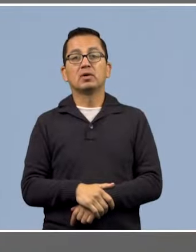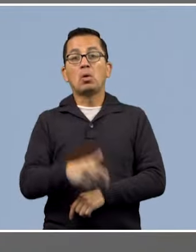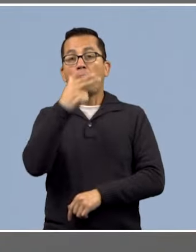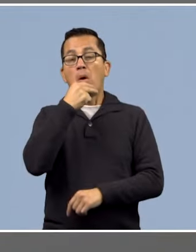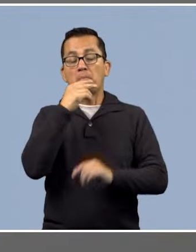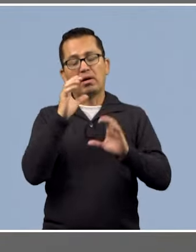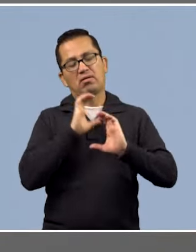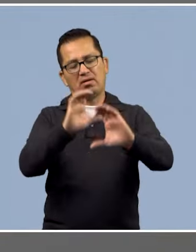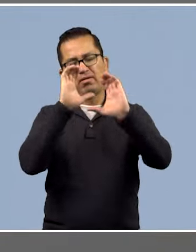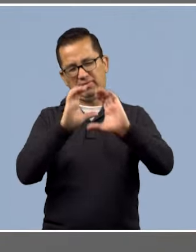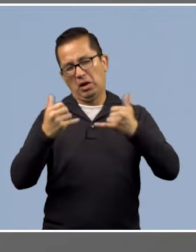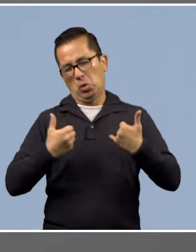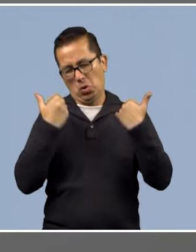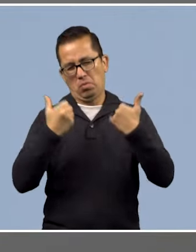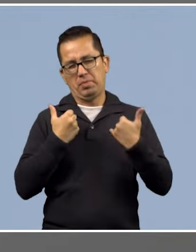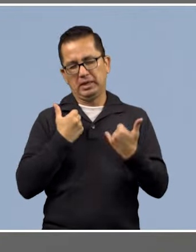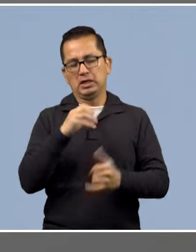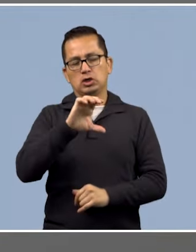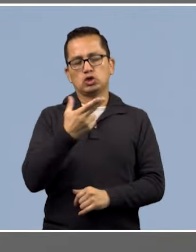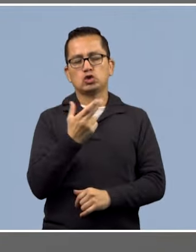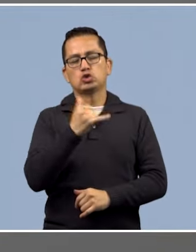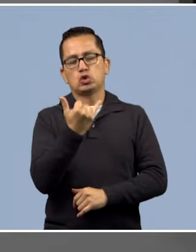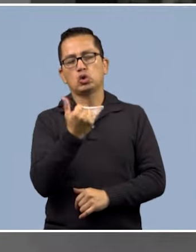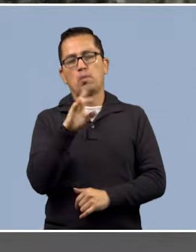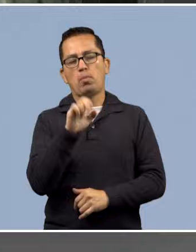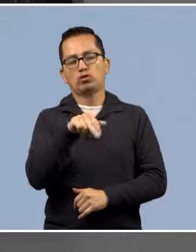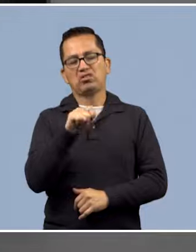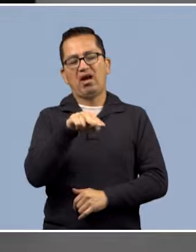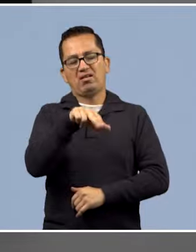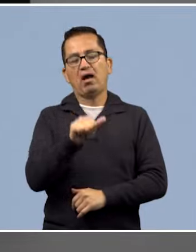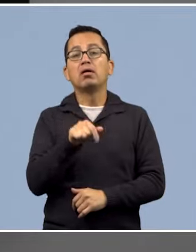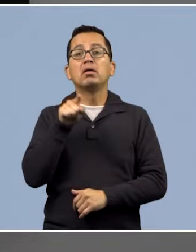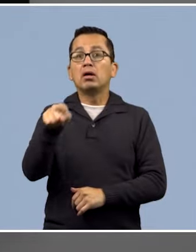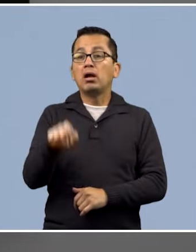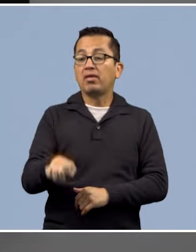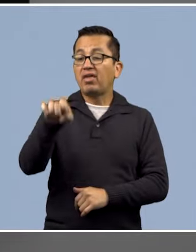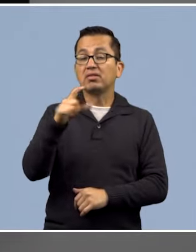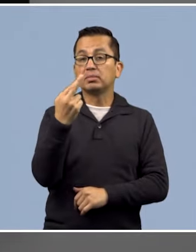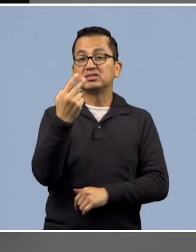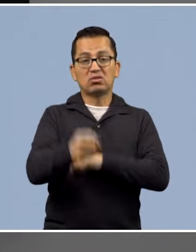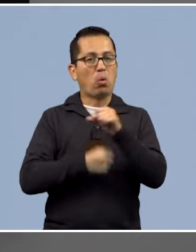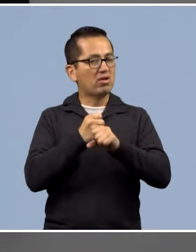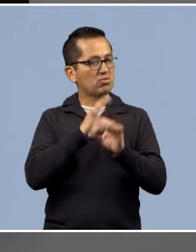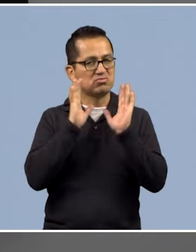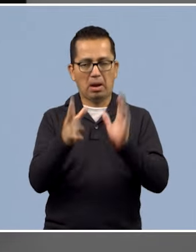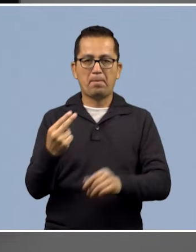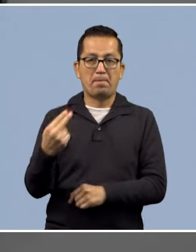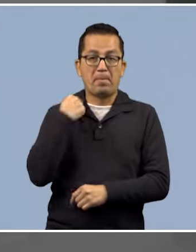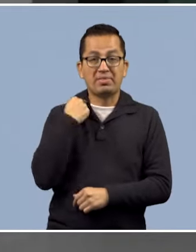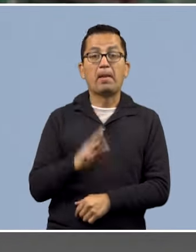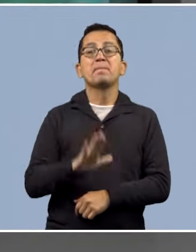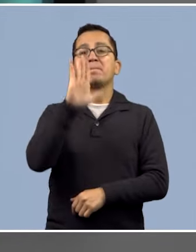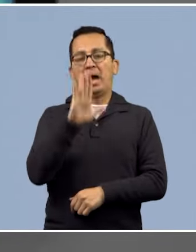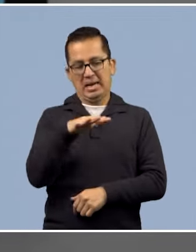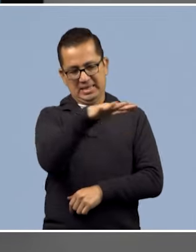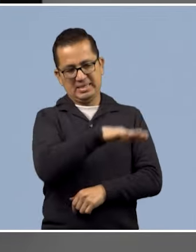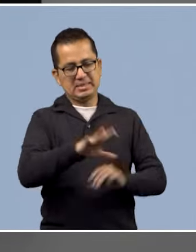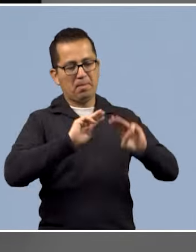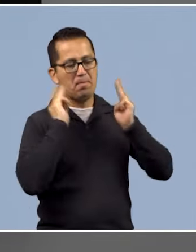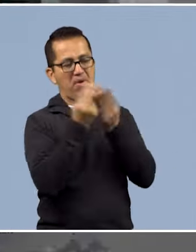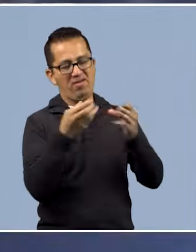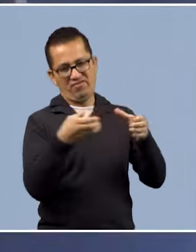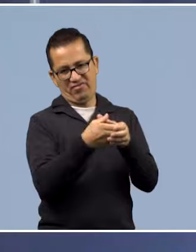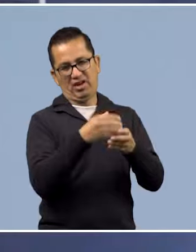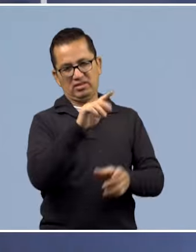El cantante y joven Promesa de los corridos zumbados, Chewie Montana, fue asesinado a sus 25 años presuntamente a manos del crimen organizado en